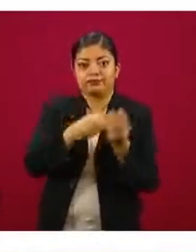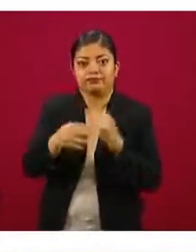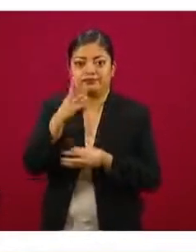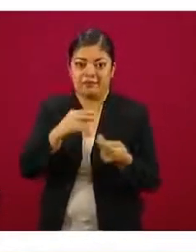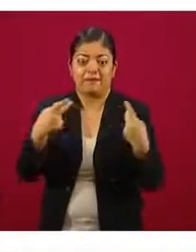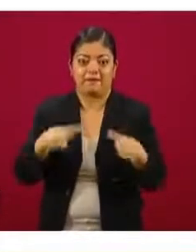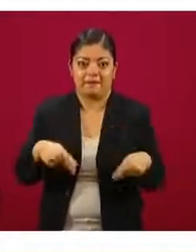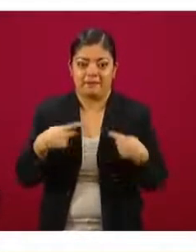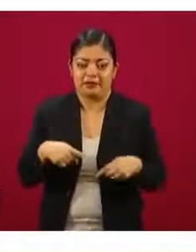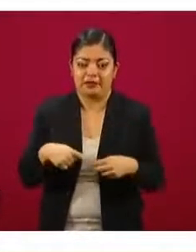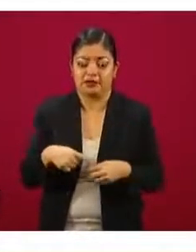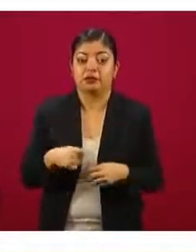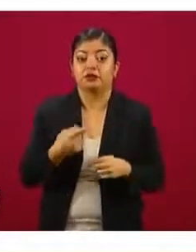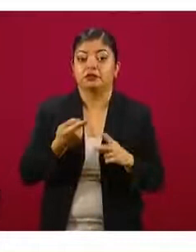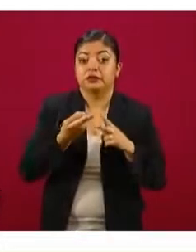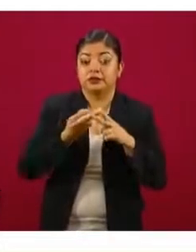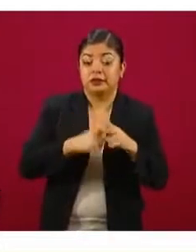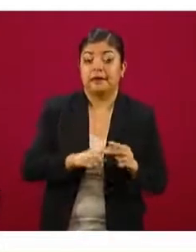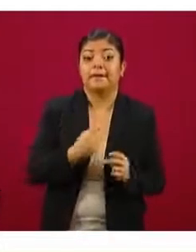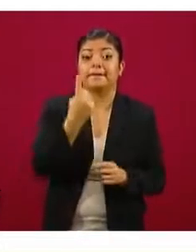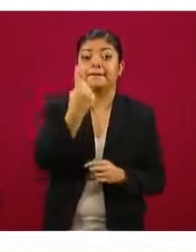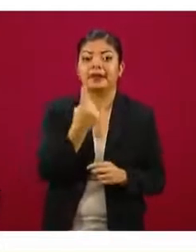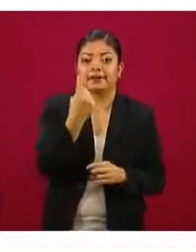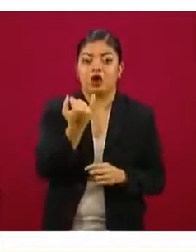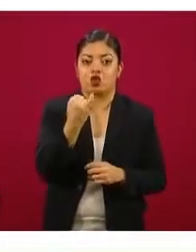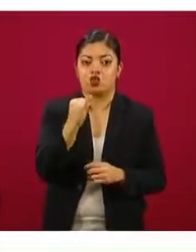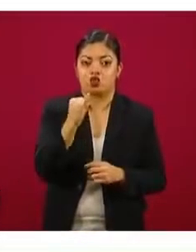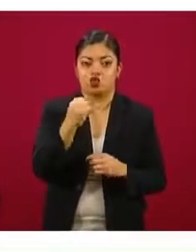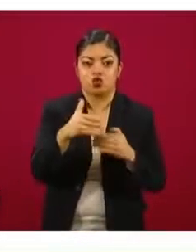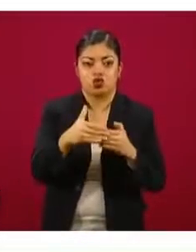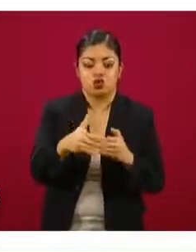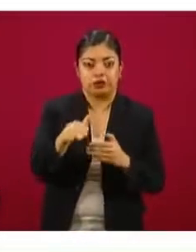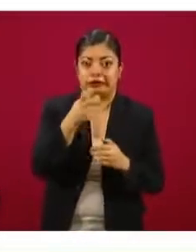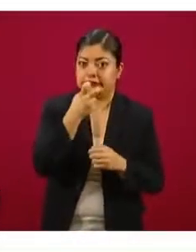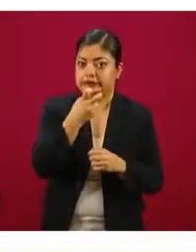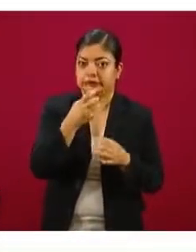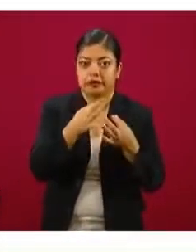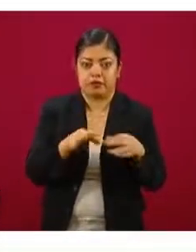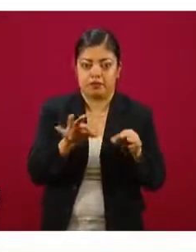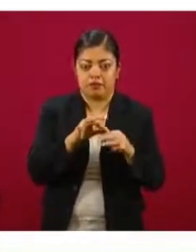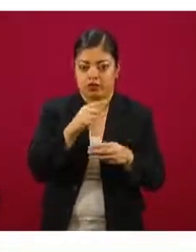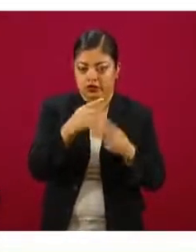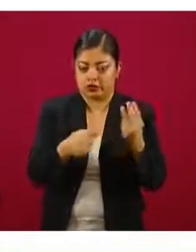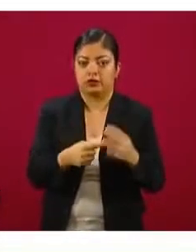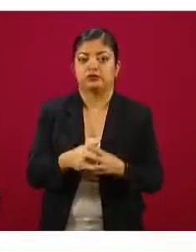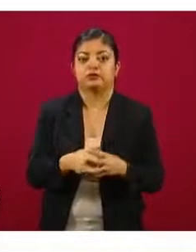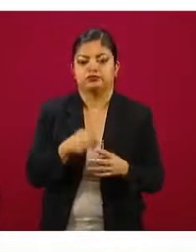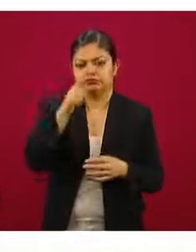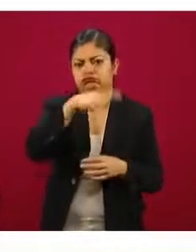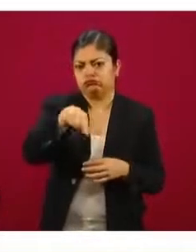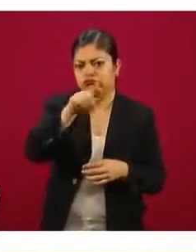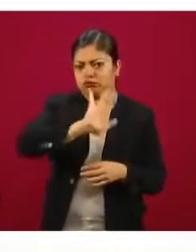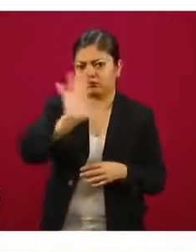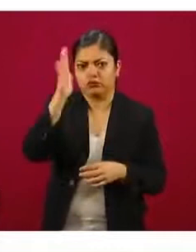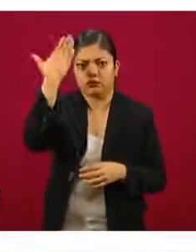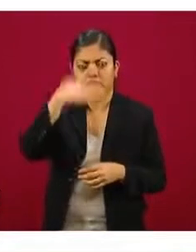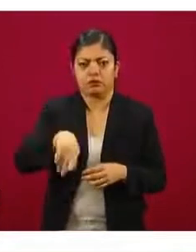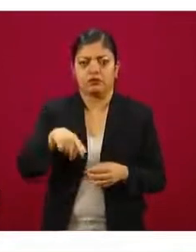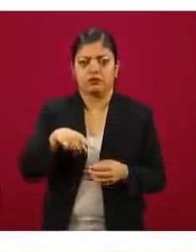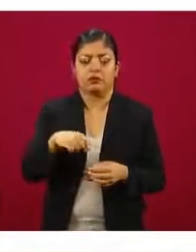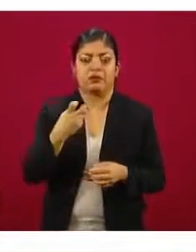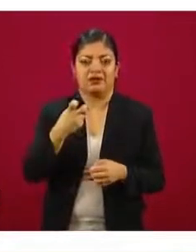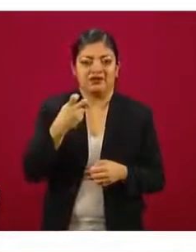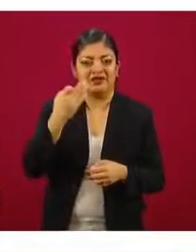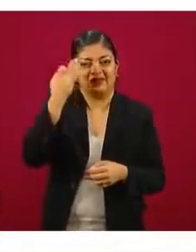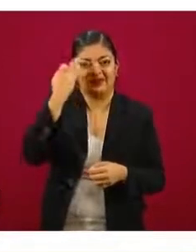que a partir del primero de junio van a ser consideradas como esenciales. Ustedes lo saben, hubo durante toda esta